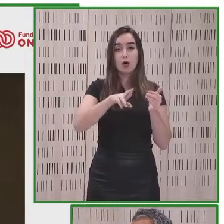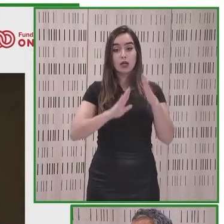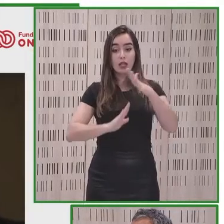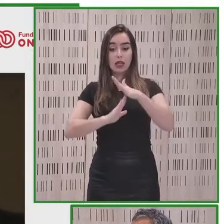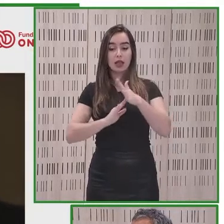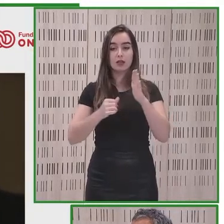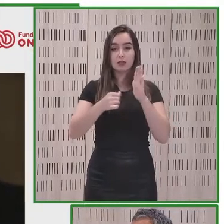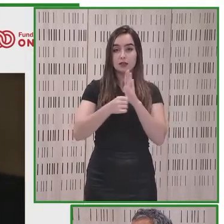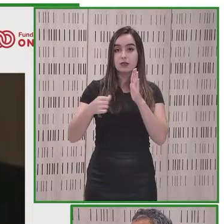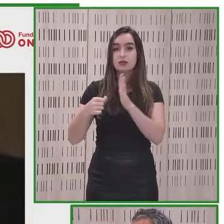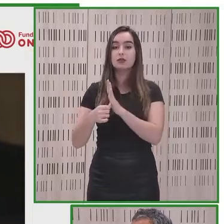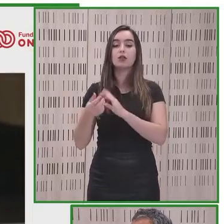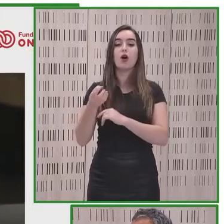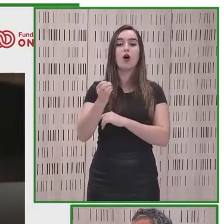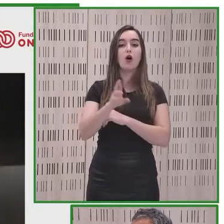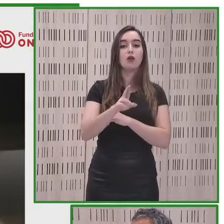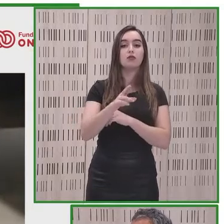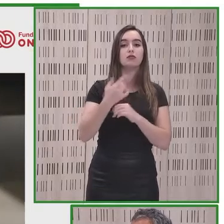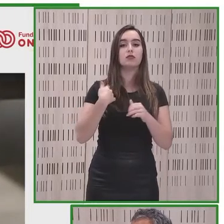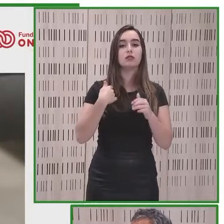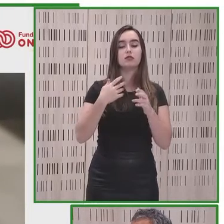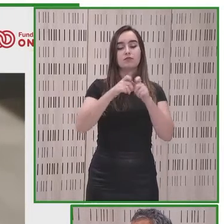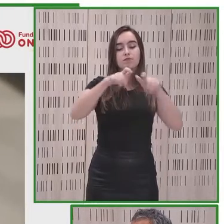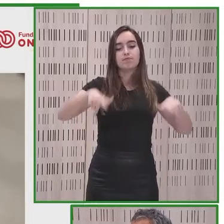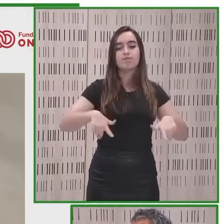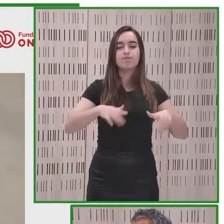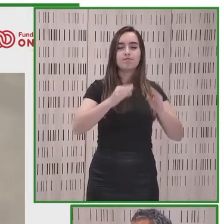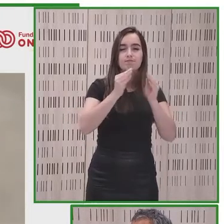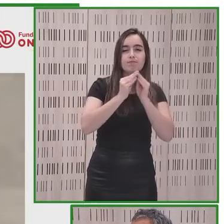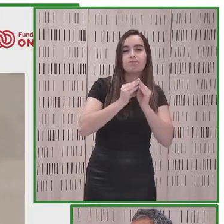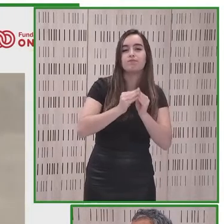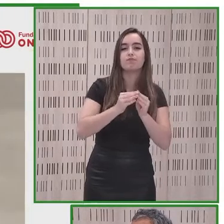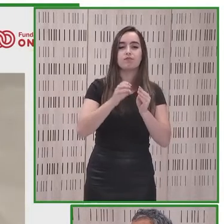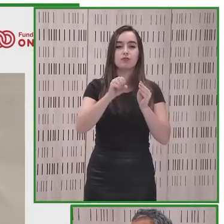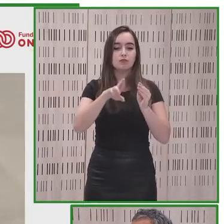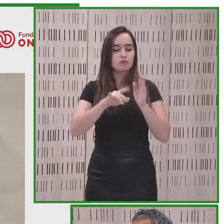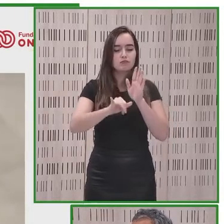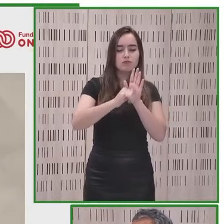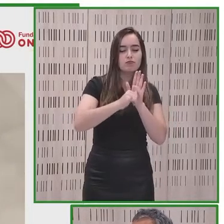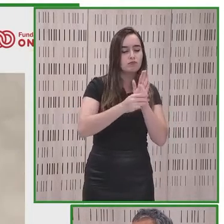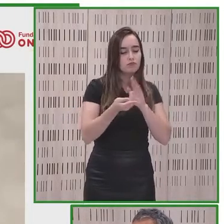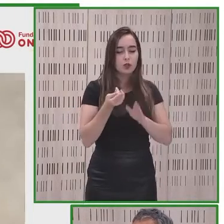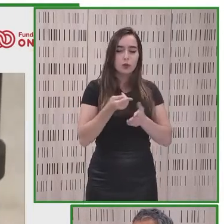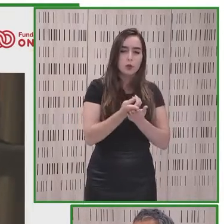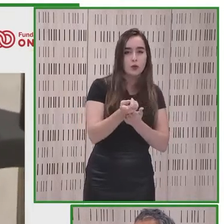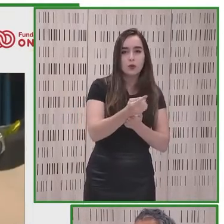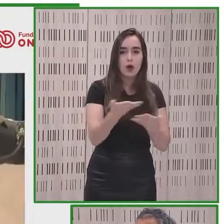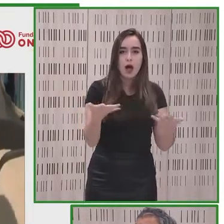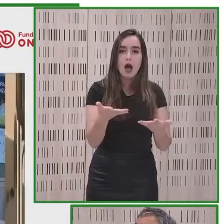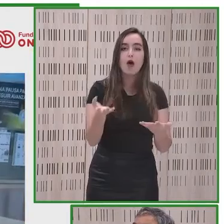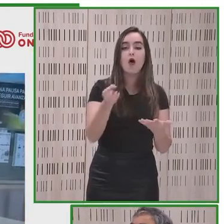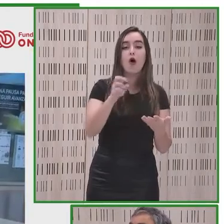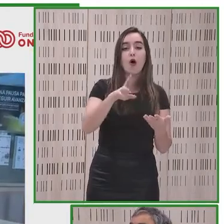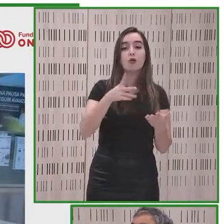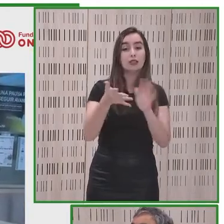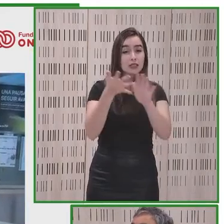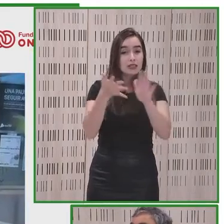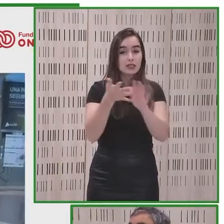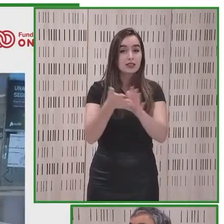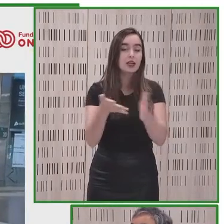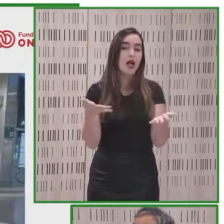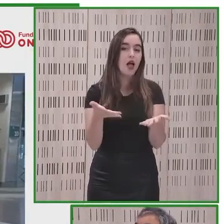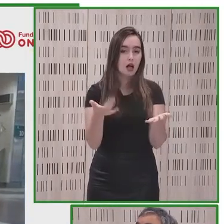principal los ajustes de la interfaz los sensores de cercanía y navegación así como la velocidad de avance del robot finalmente